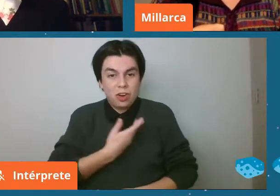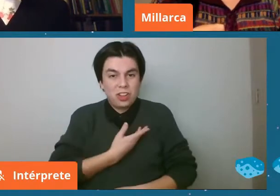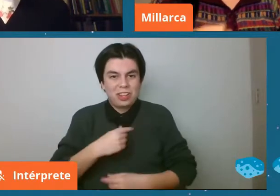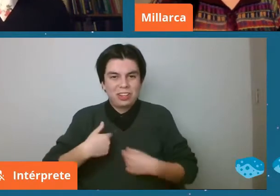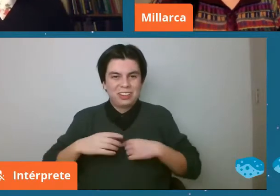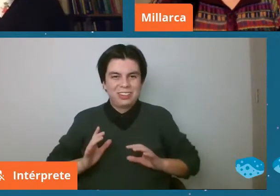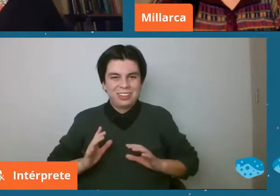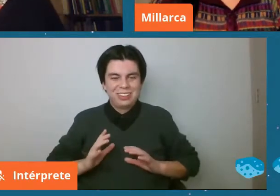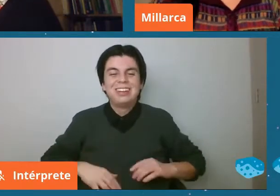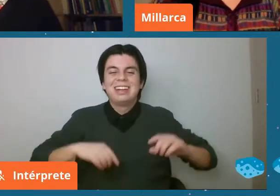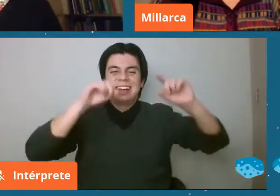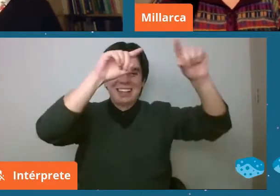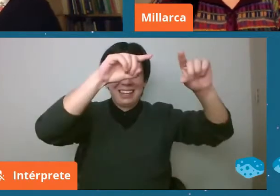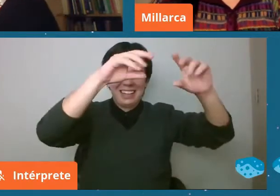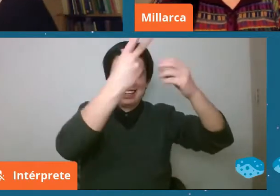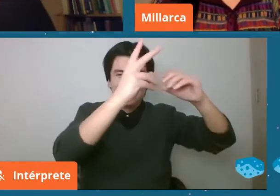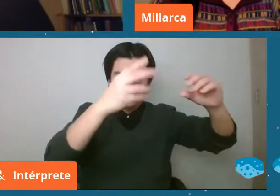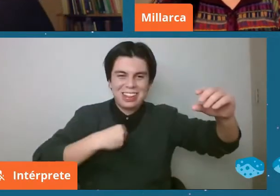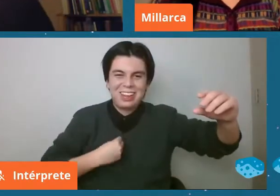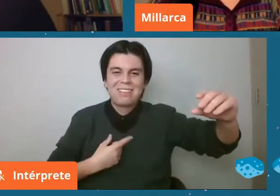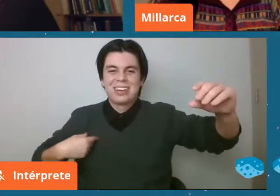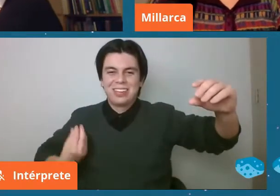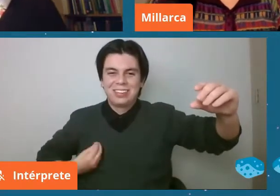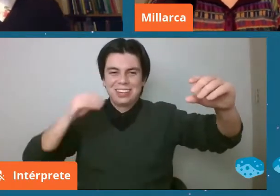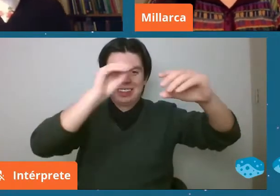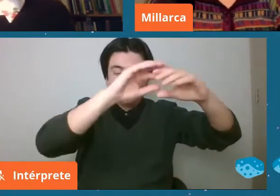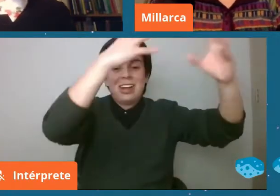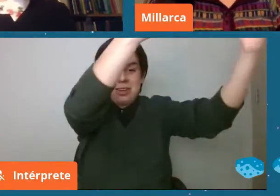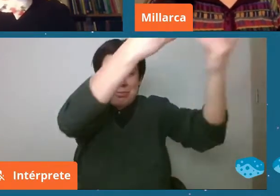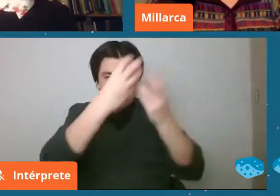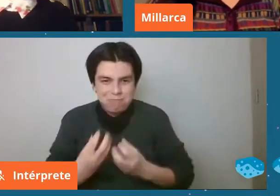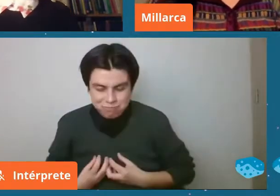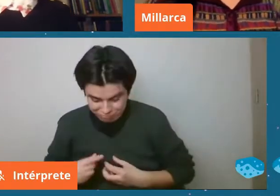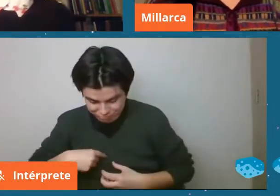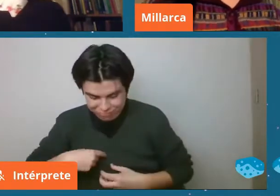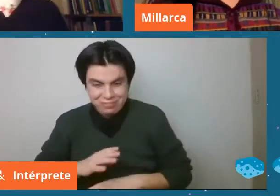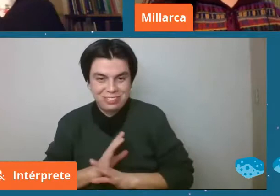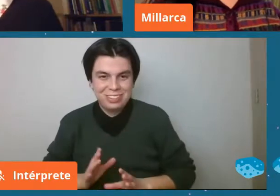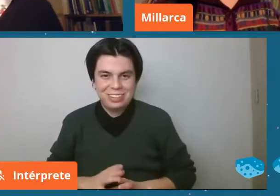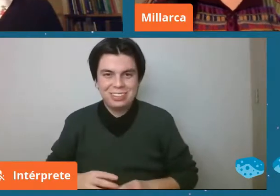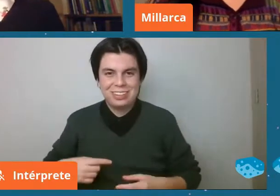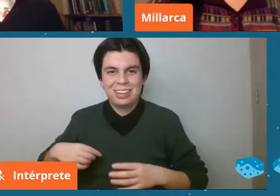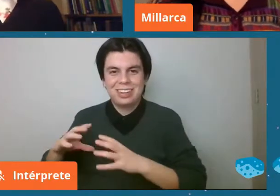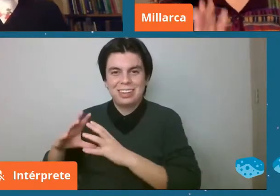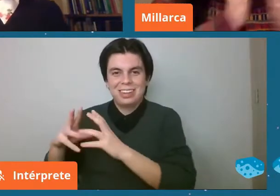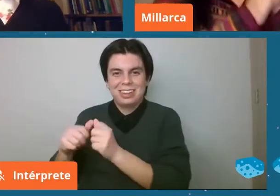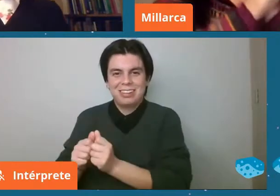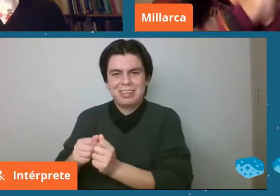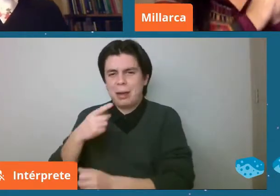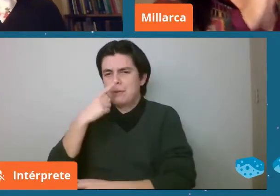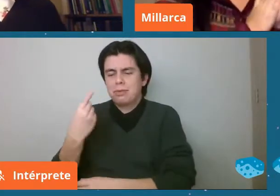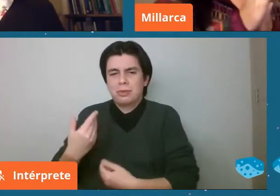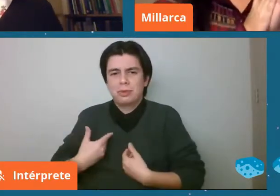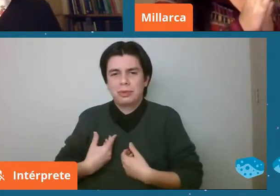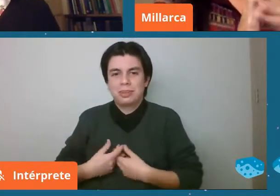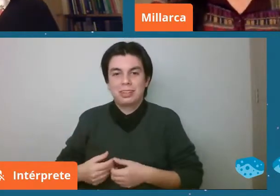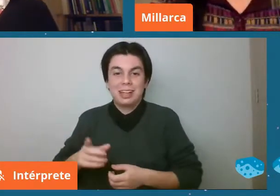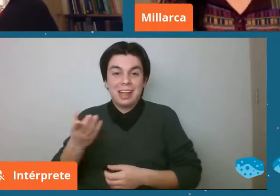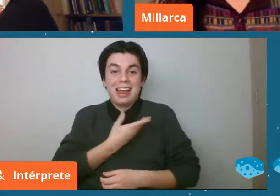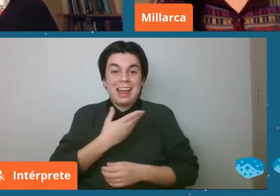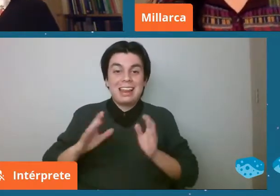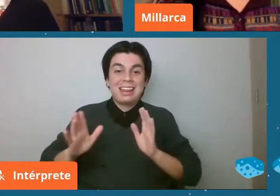tiene mi nombre ah eso yo no lo tengo bueno mi familia fue lo primero que preguntó ¿tenemos un